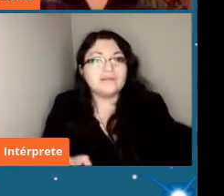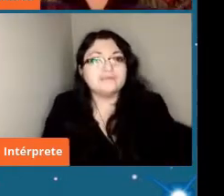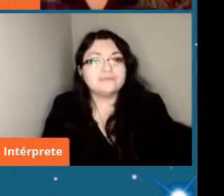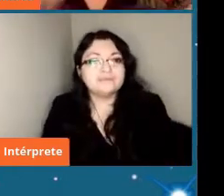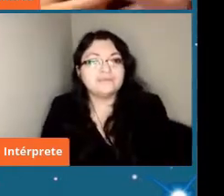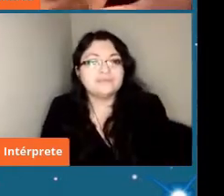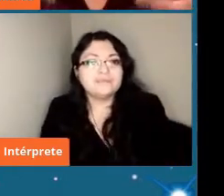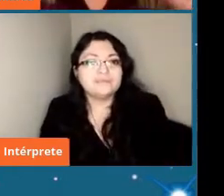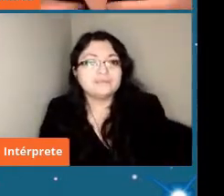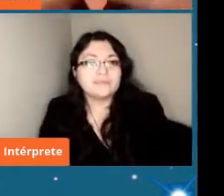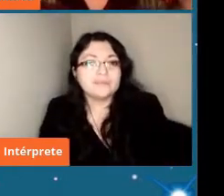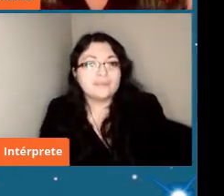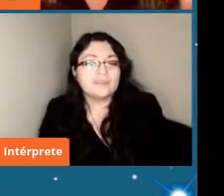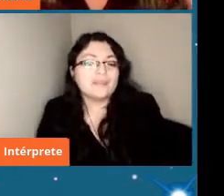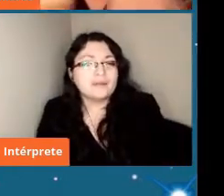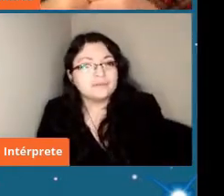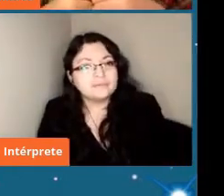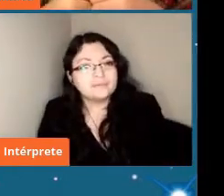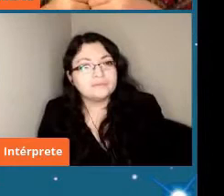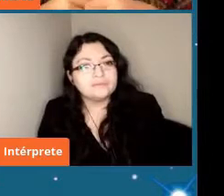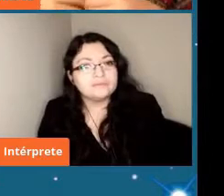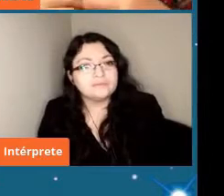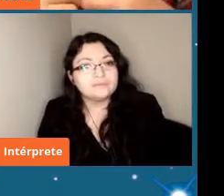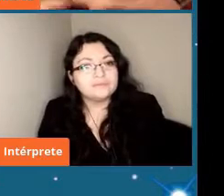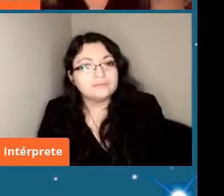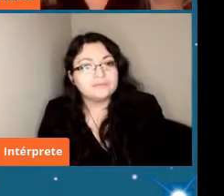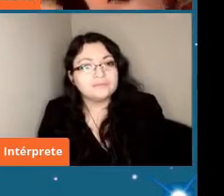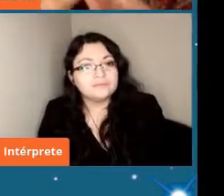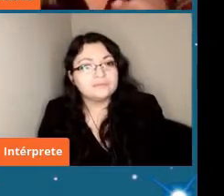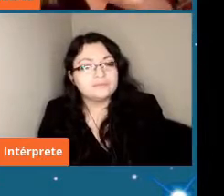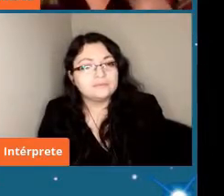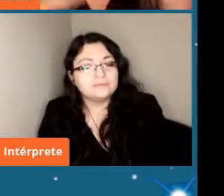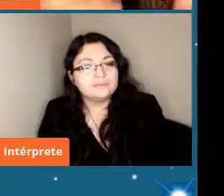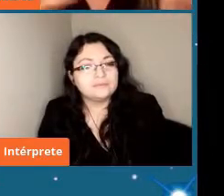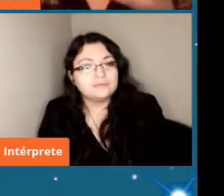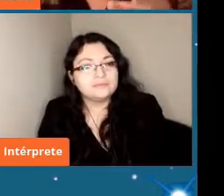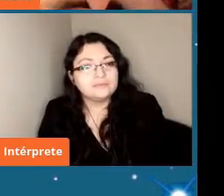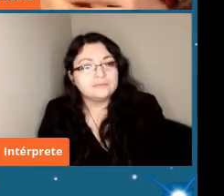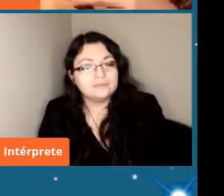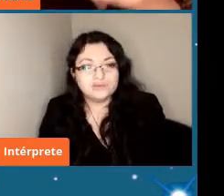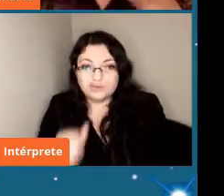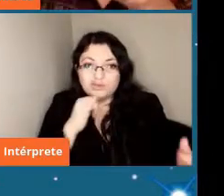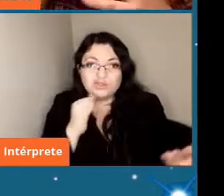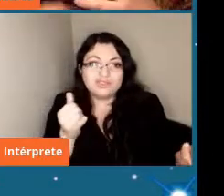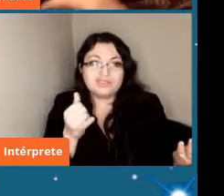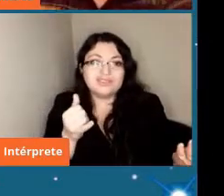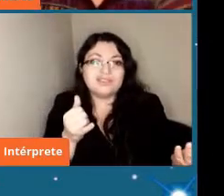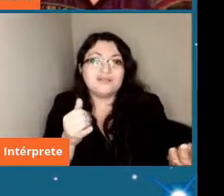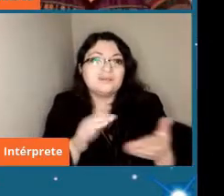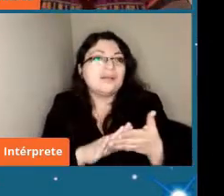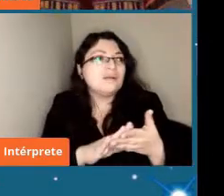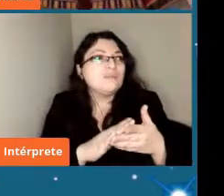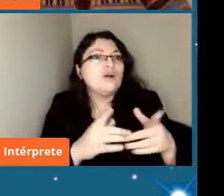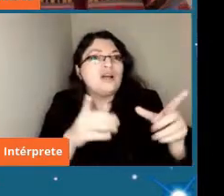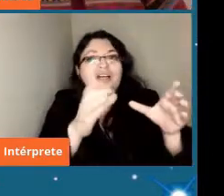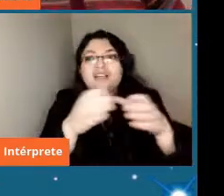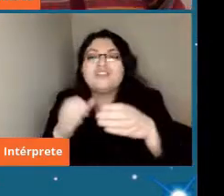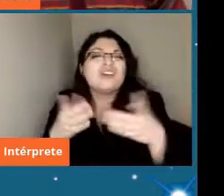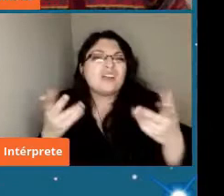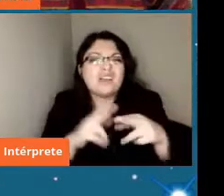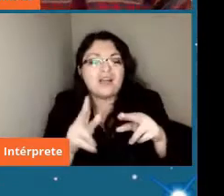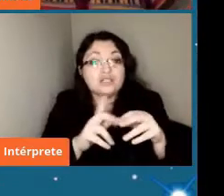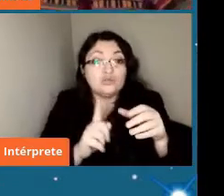entonces donde los donde hacemos no sé pues ya esa NASA esa manda entonces estas sondas